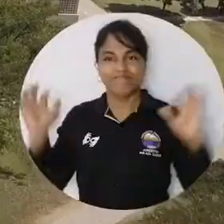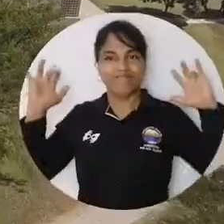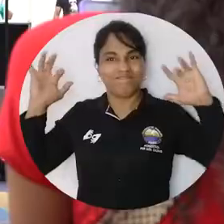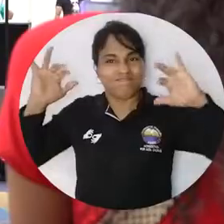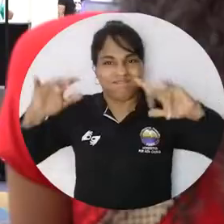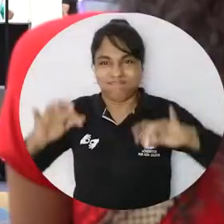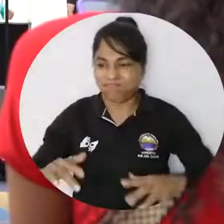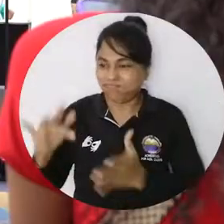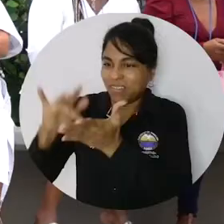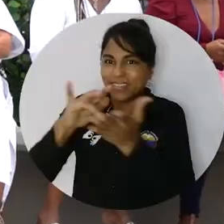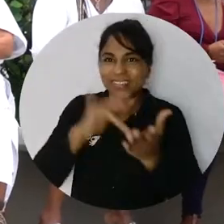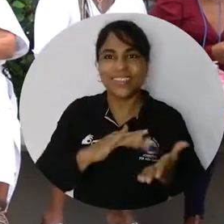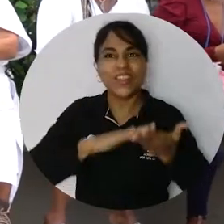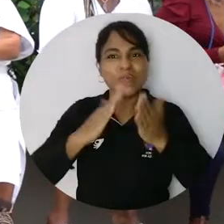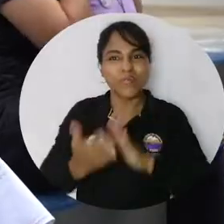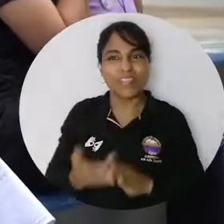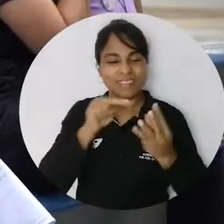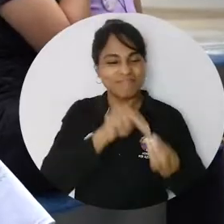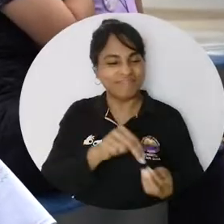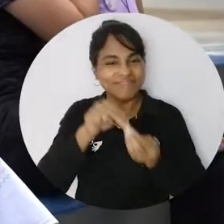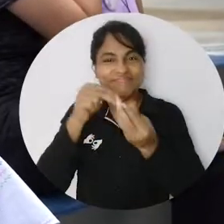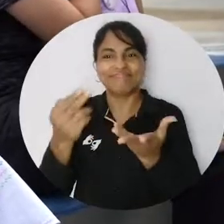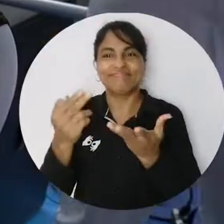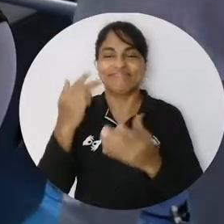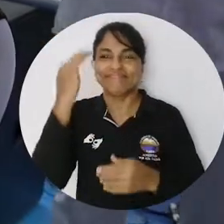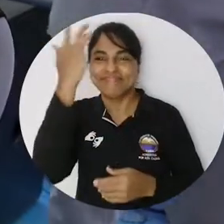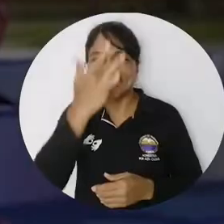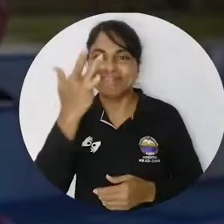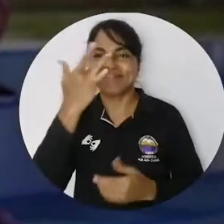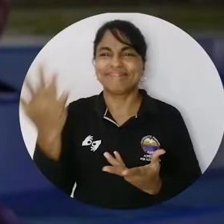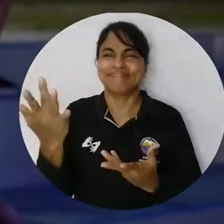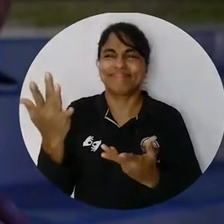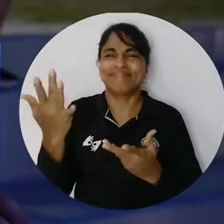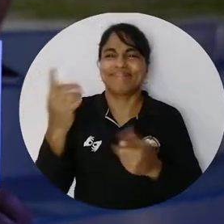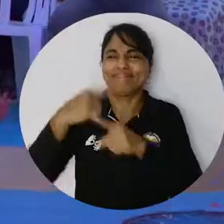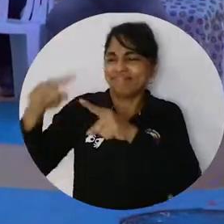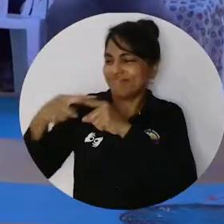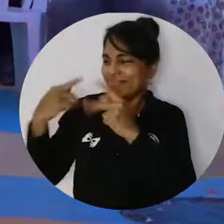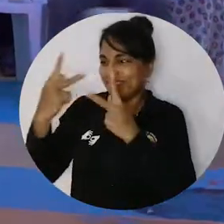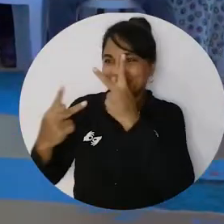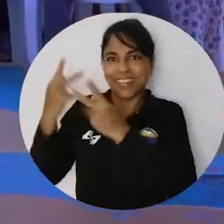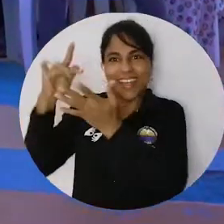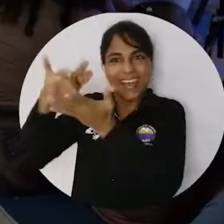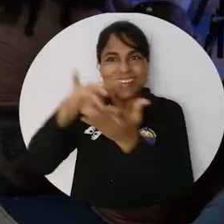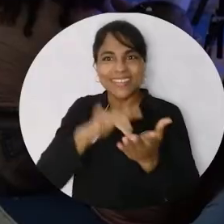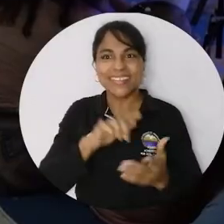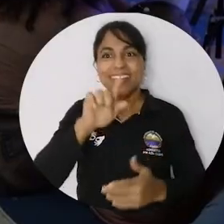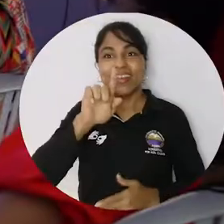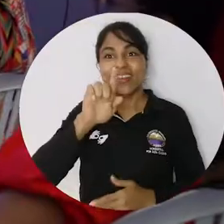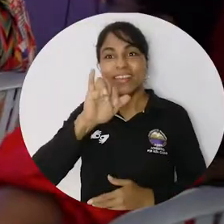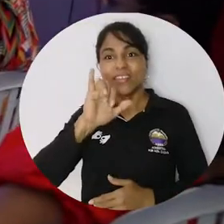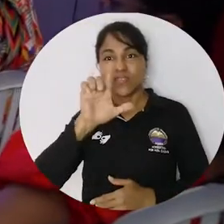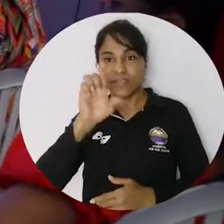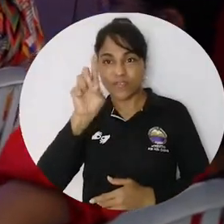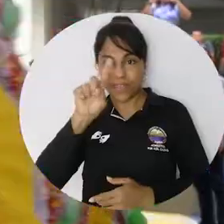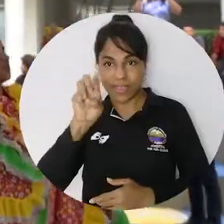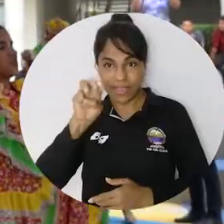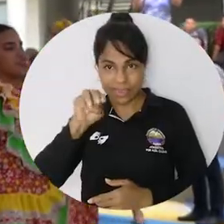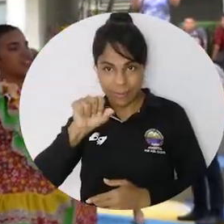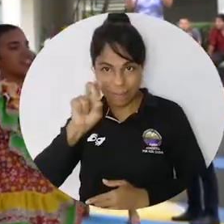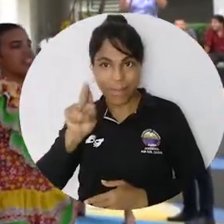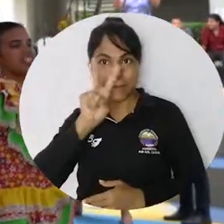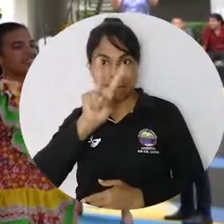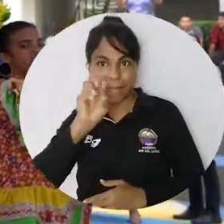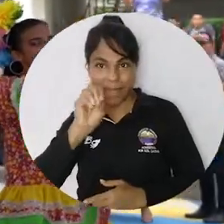Con una masiva asistencia de comunidades indígenas, afros, palenqueros y visitantes, se llevó a cabo el cierre de la Filsmar 2022